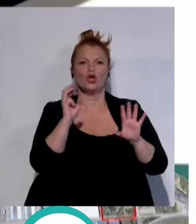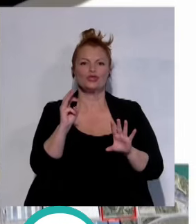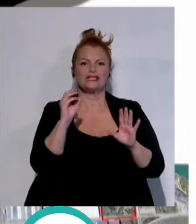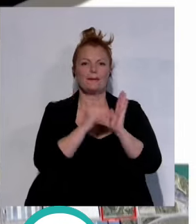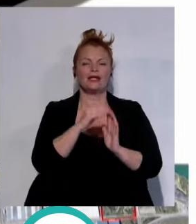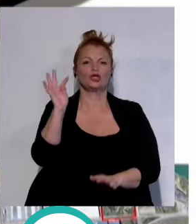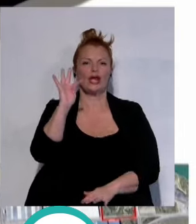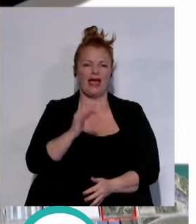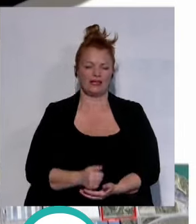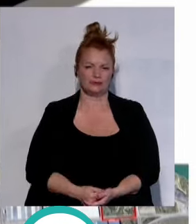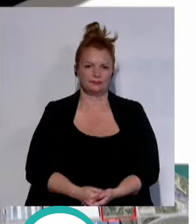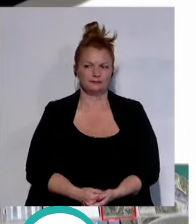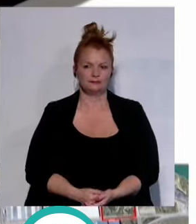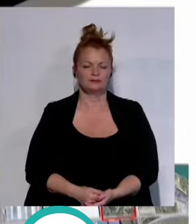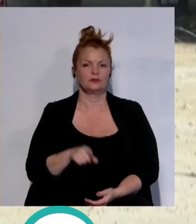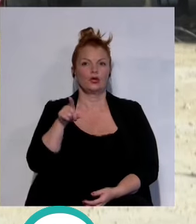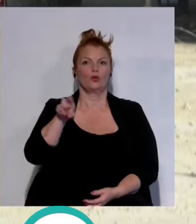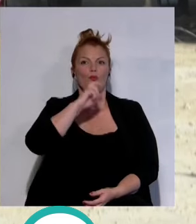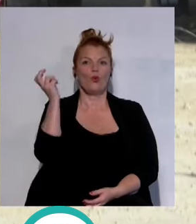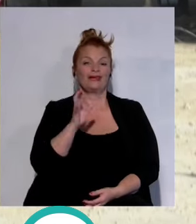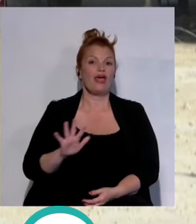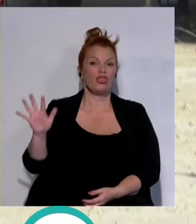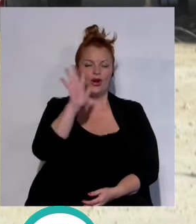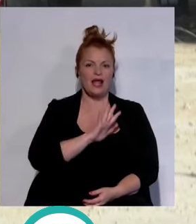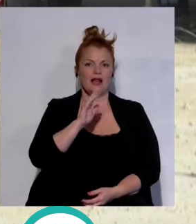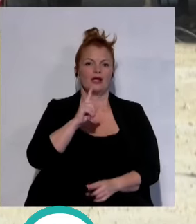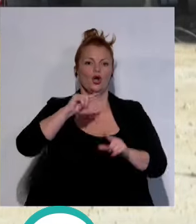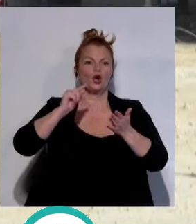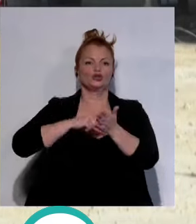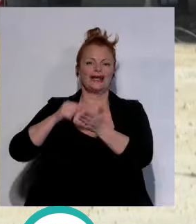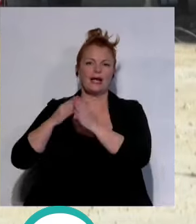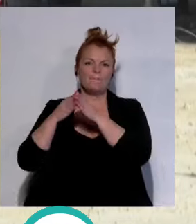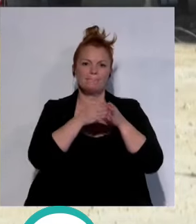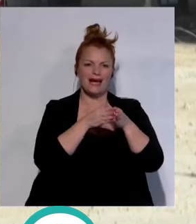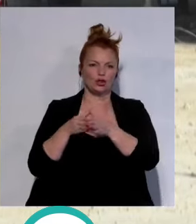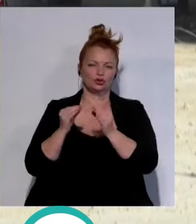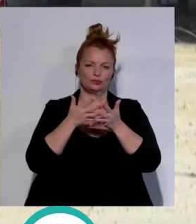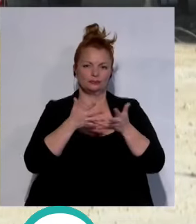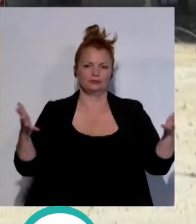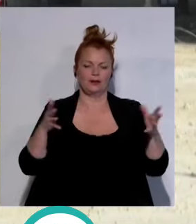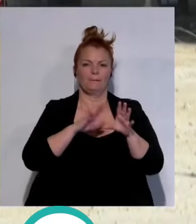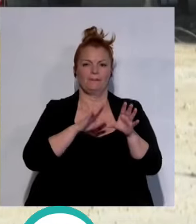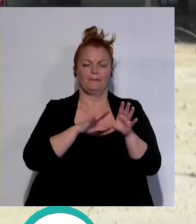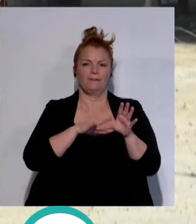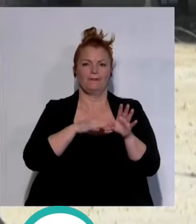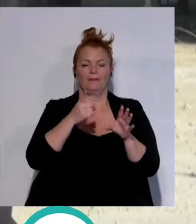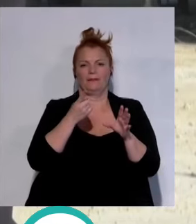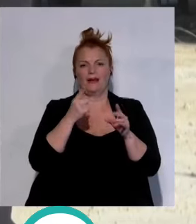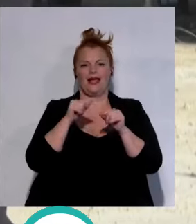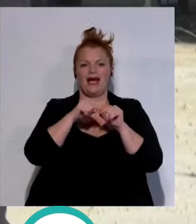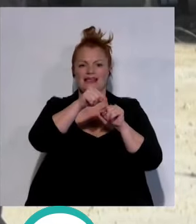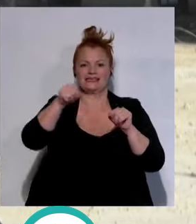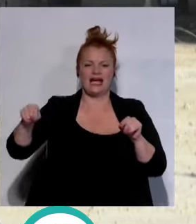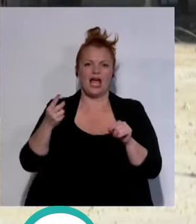toneladas multinacionales necesitan contratar barcos más grandes para tener escala de costos en costos más eficientes